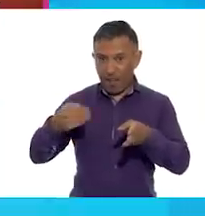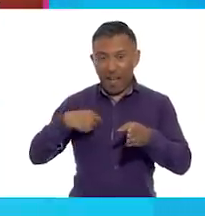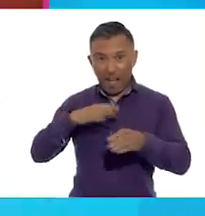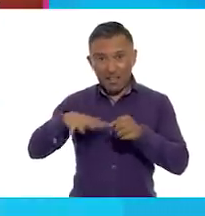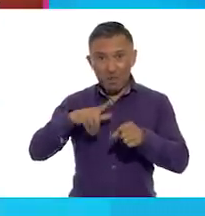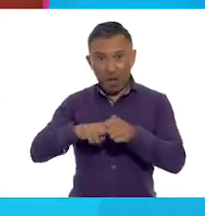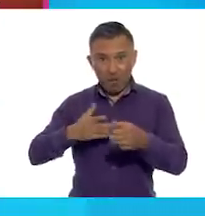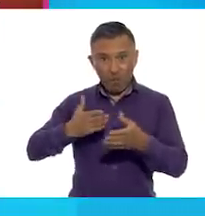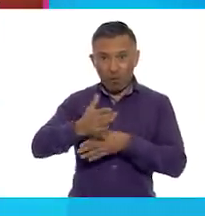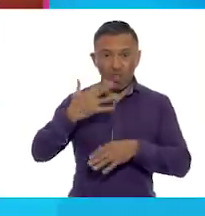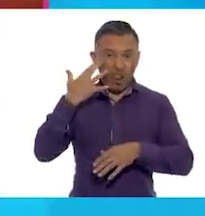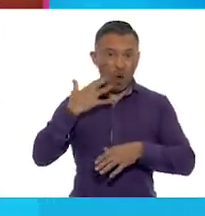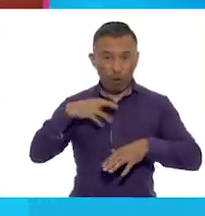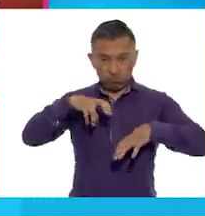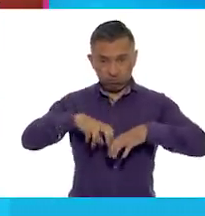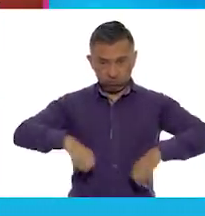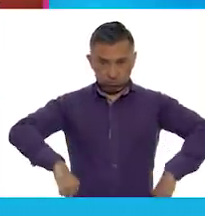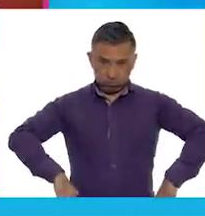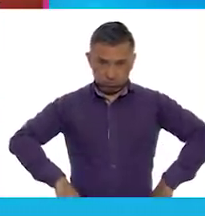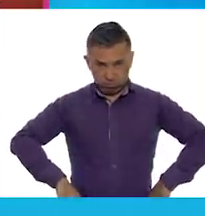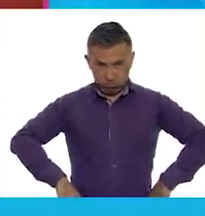todos se sintieron muy mal.